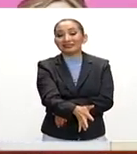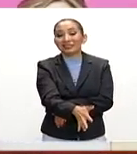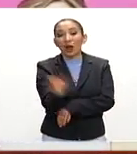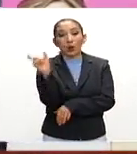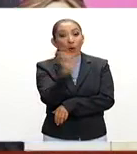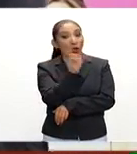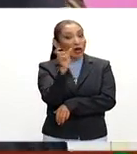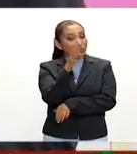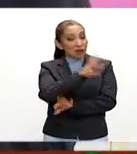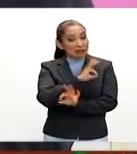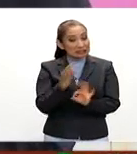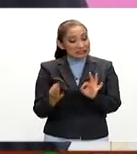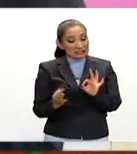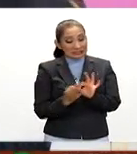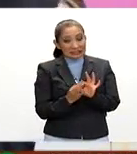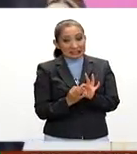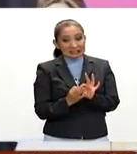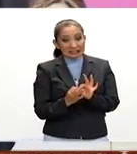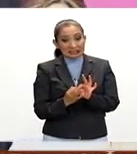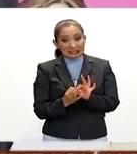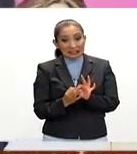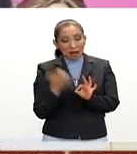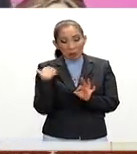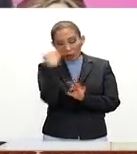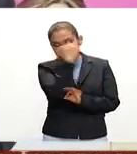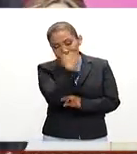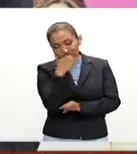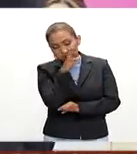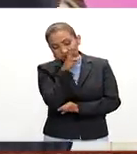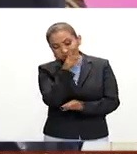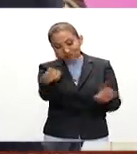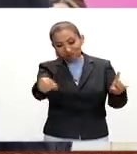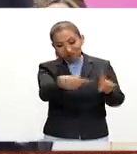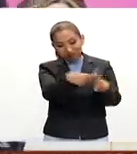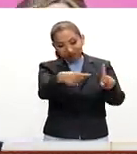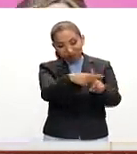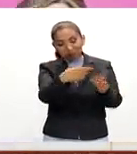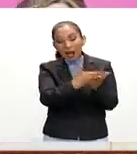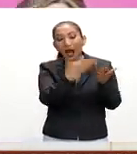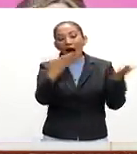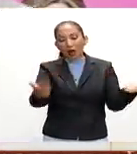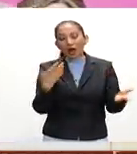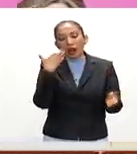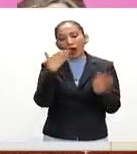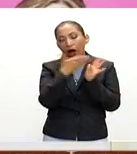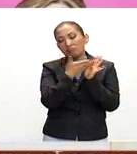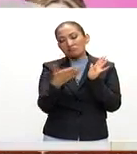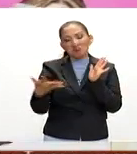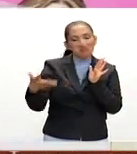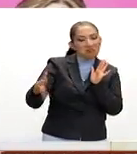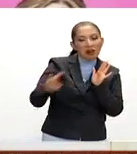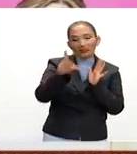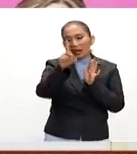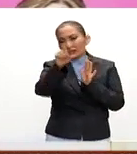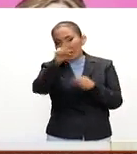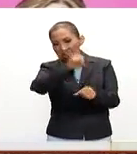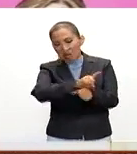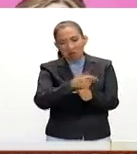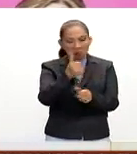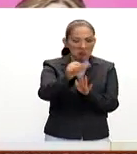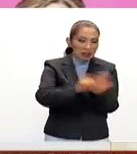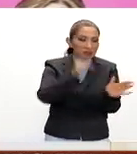vez que tengamos un diagnóstico positivo nos vamos a tardar más o menos 30 días